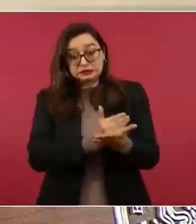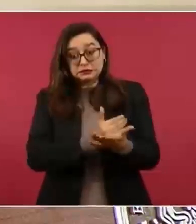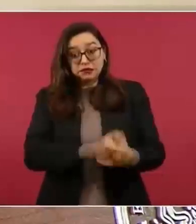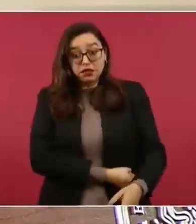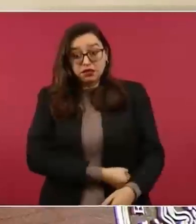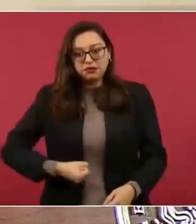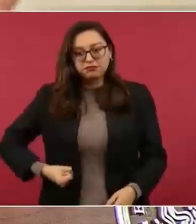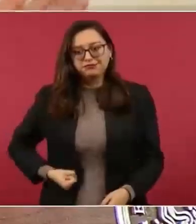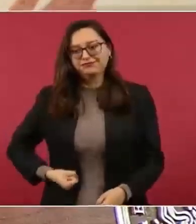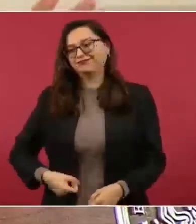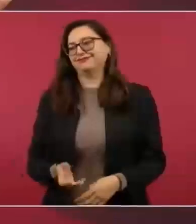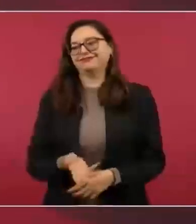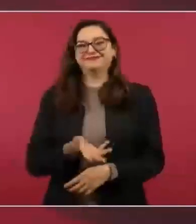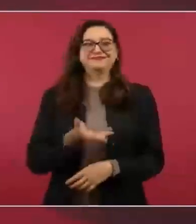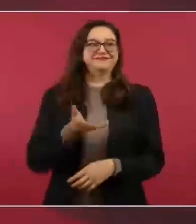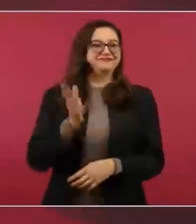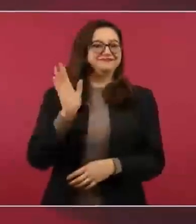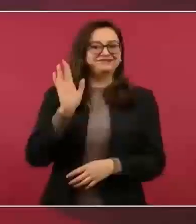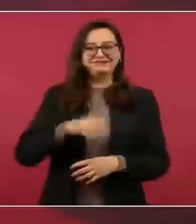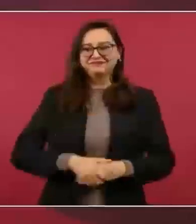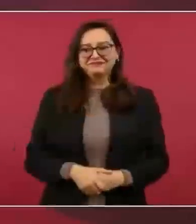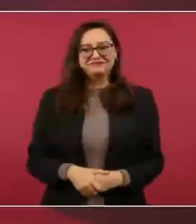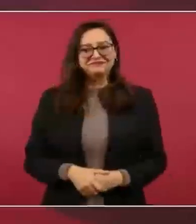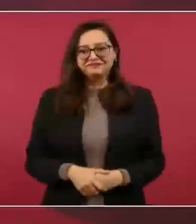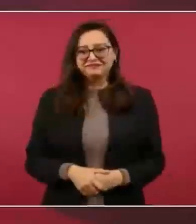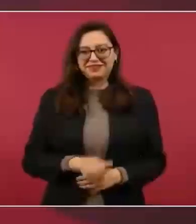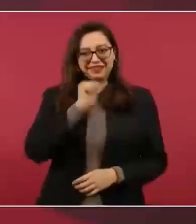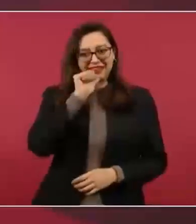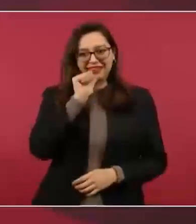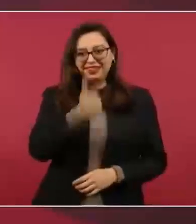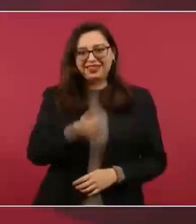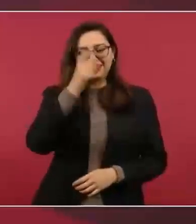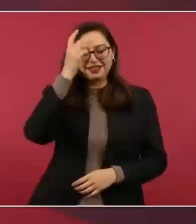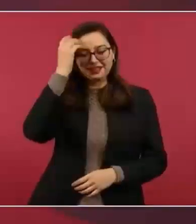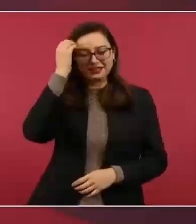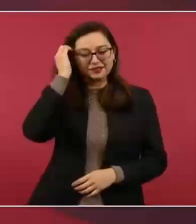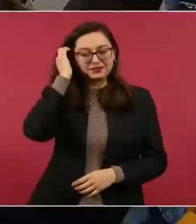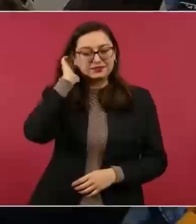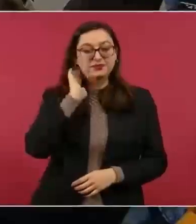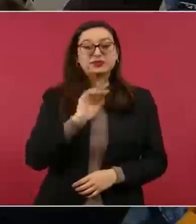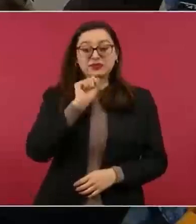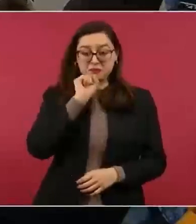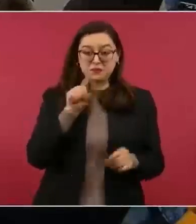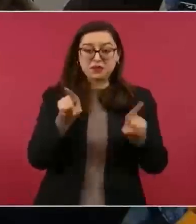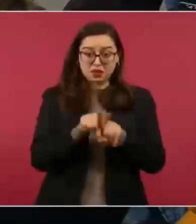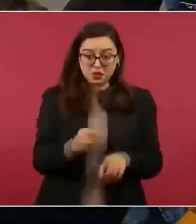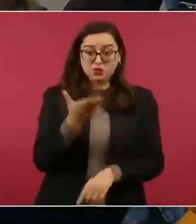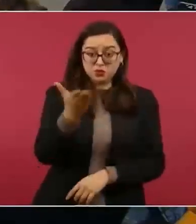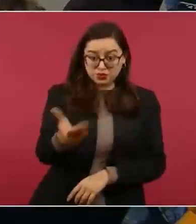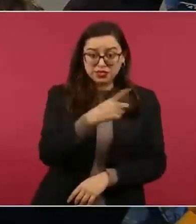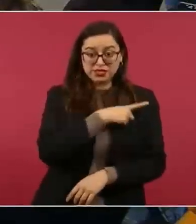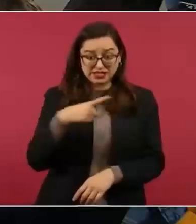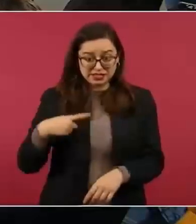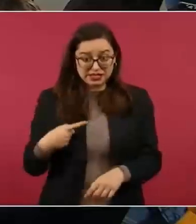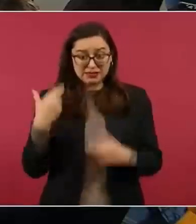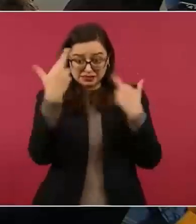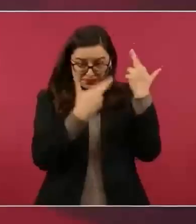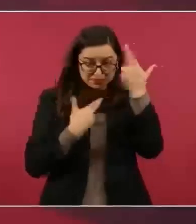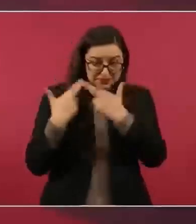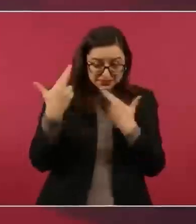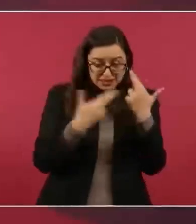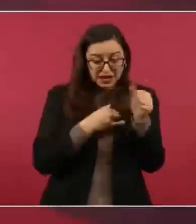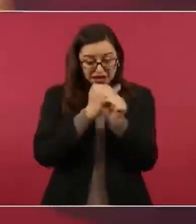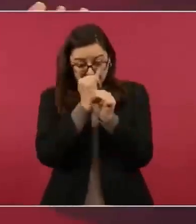A ver, haga una revisión. Si algún periódico,